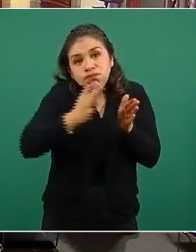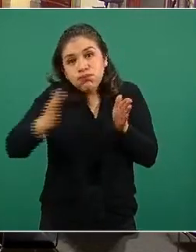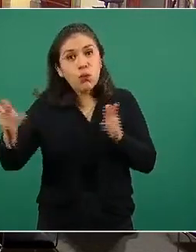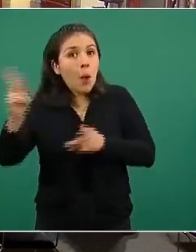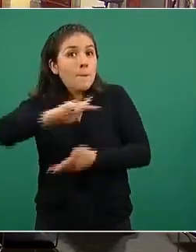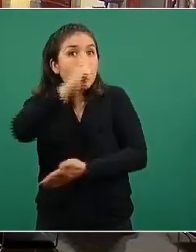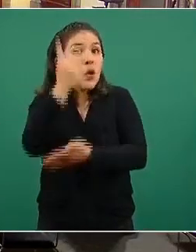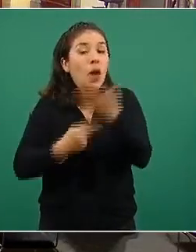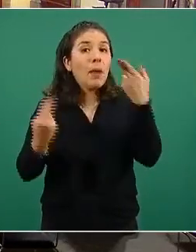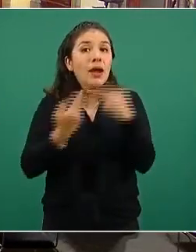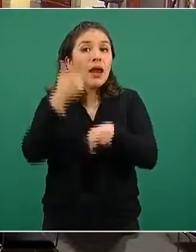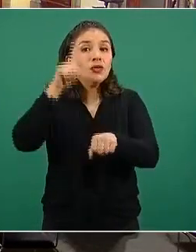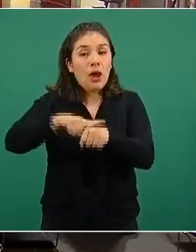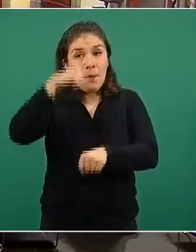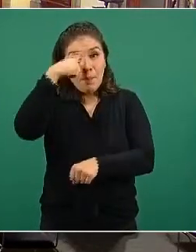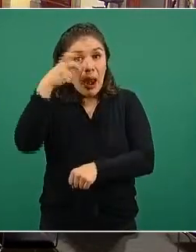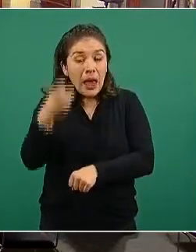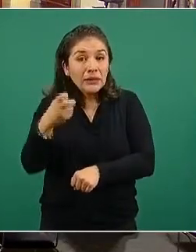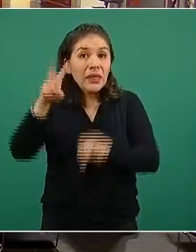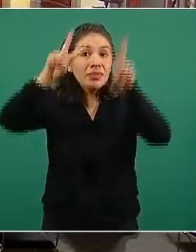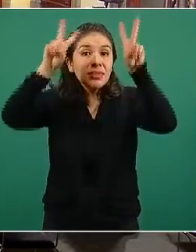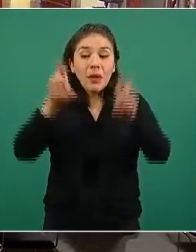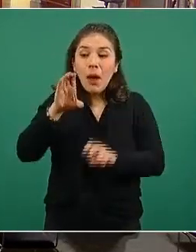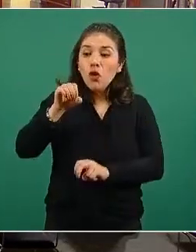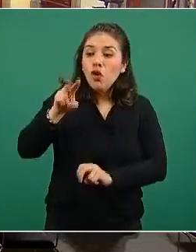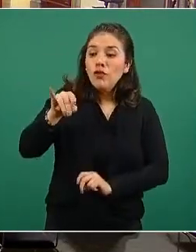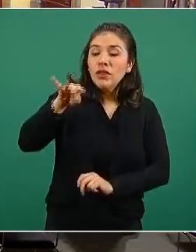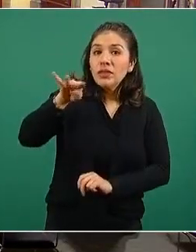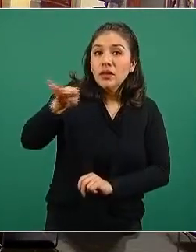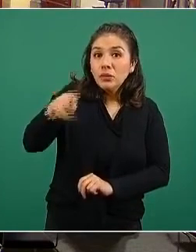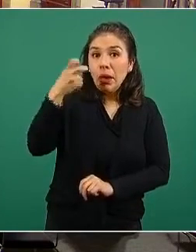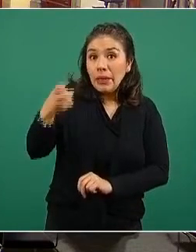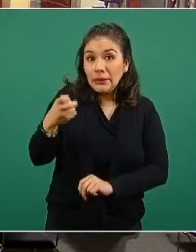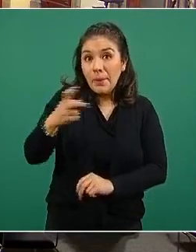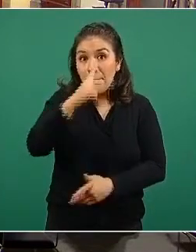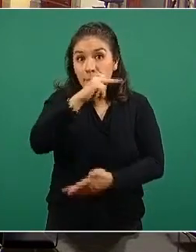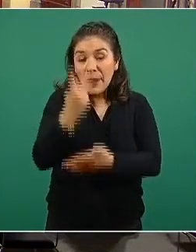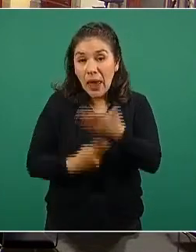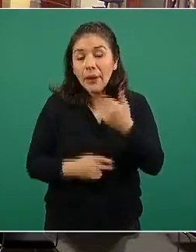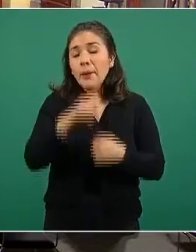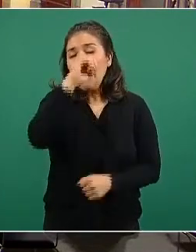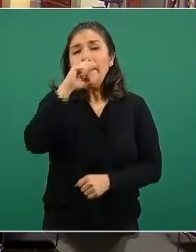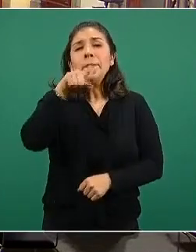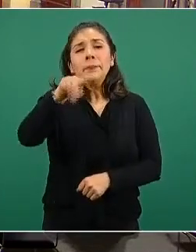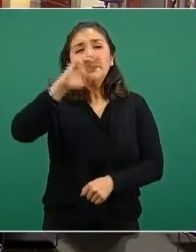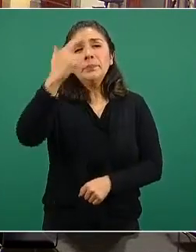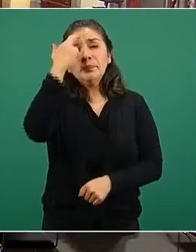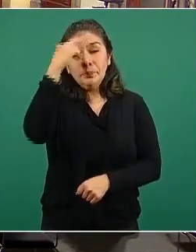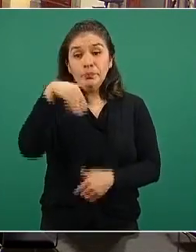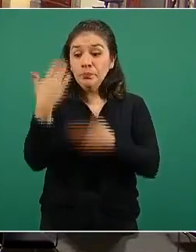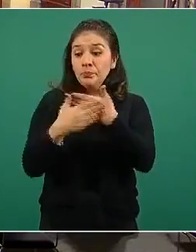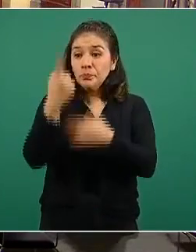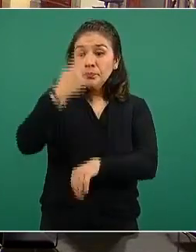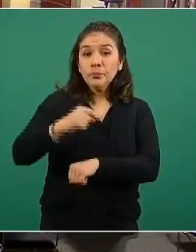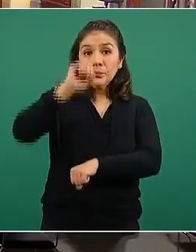nacional en relación a COVID-19, este plan nacional. Y recordando que la próxima semana es precisamente